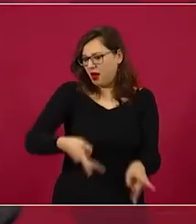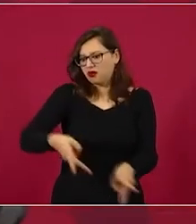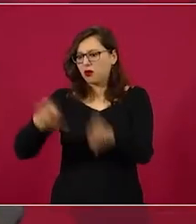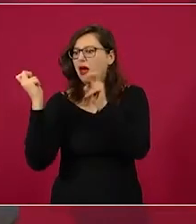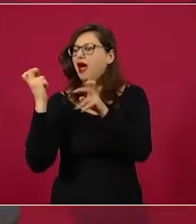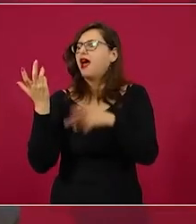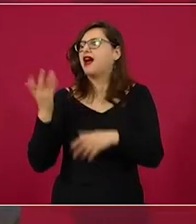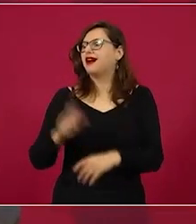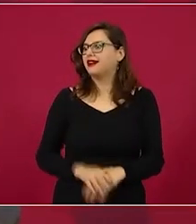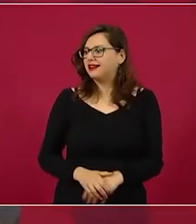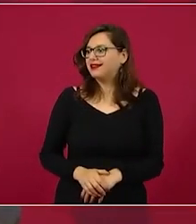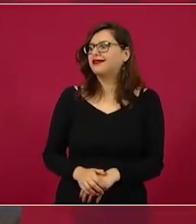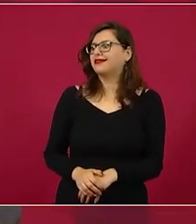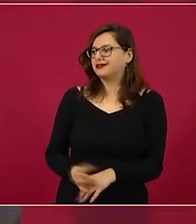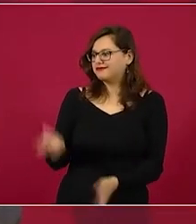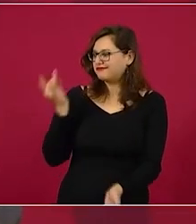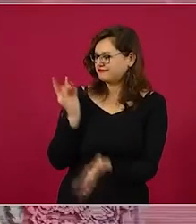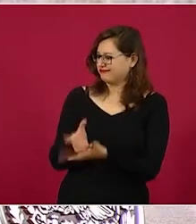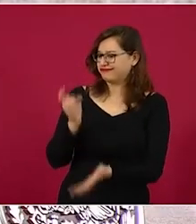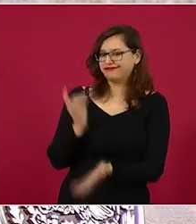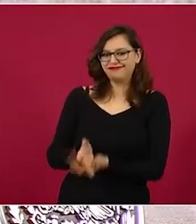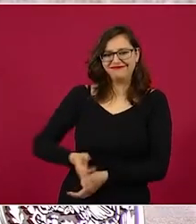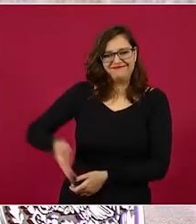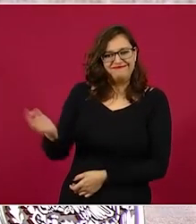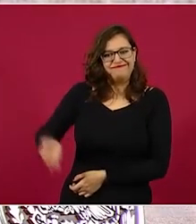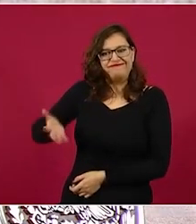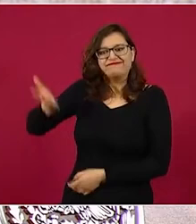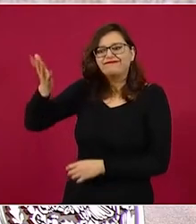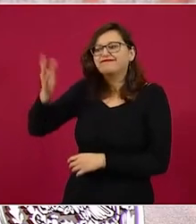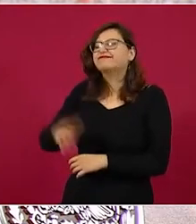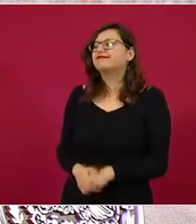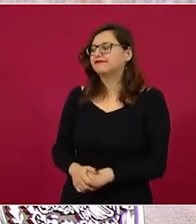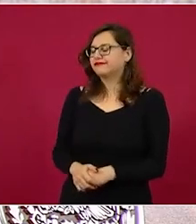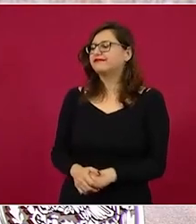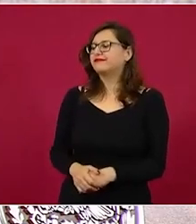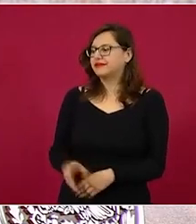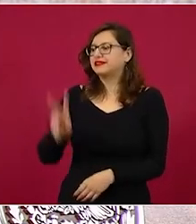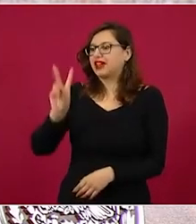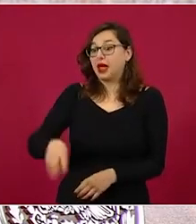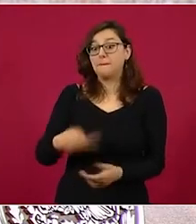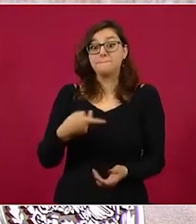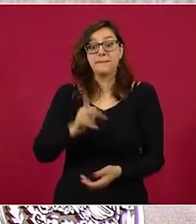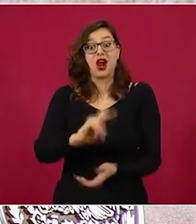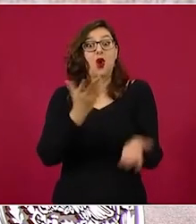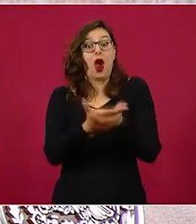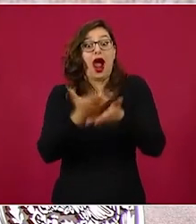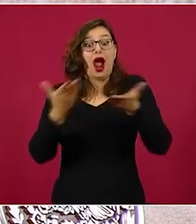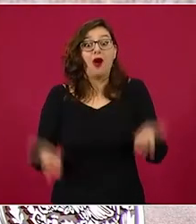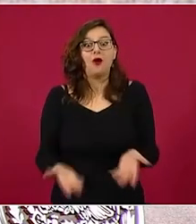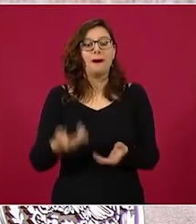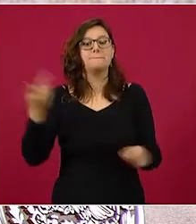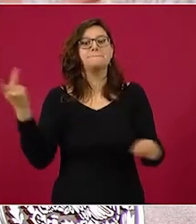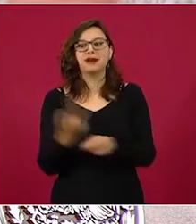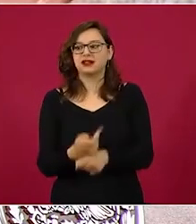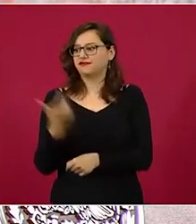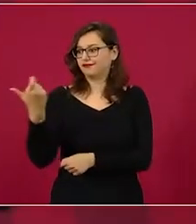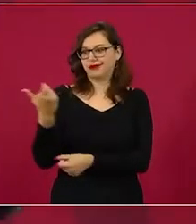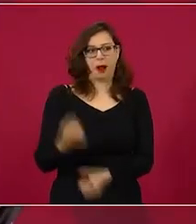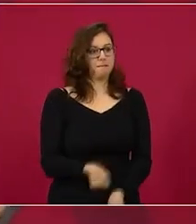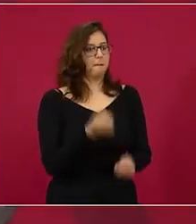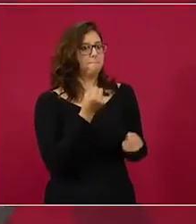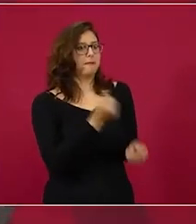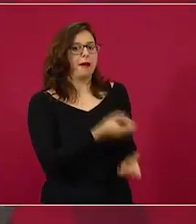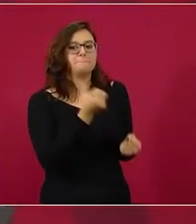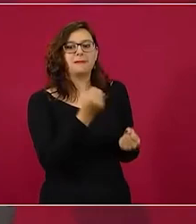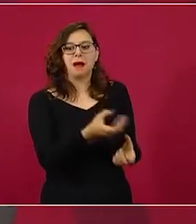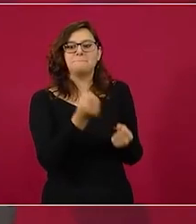lo que antes se robaban y no les llegaba.